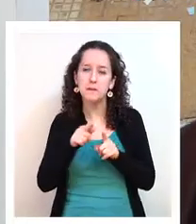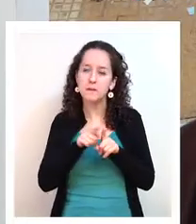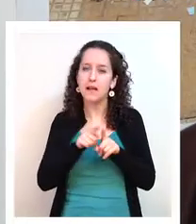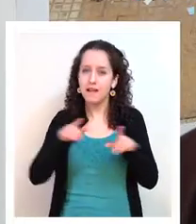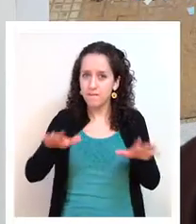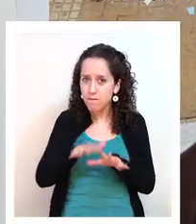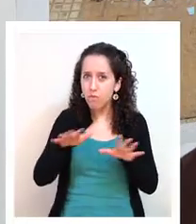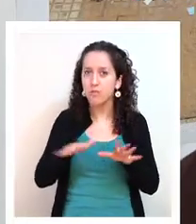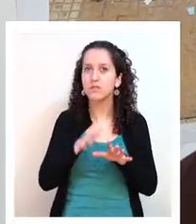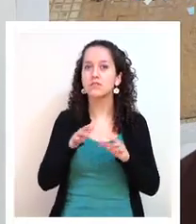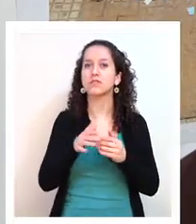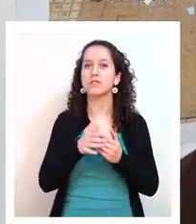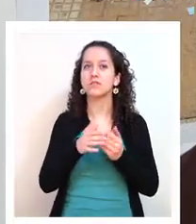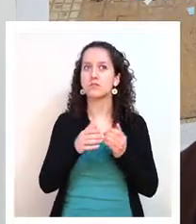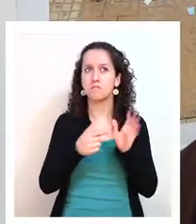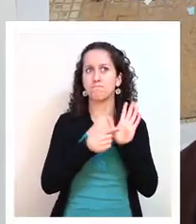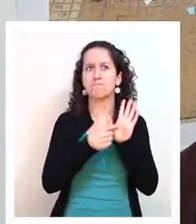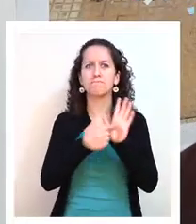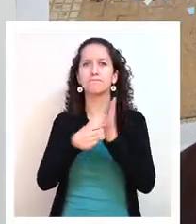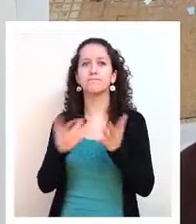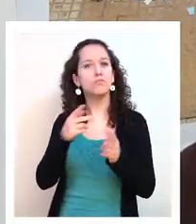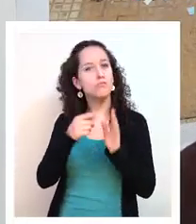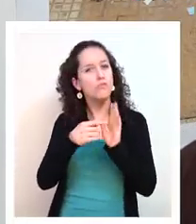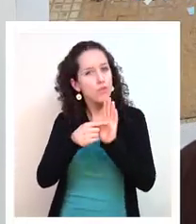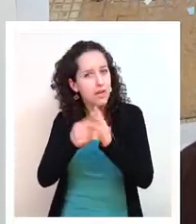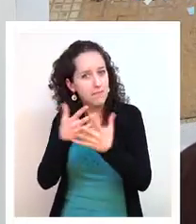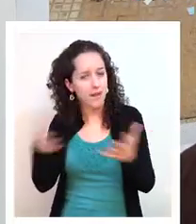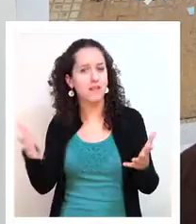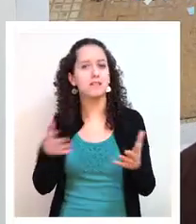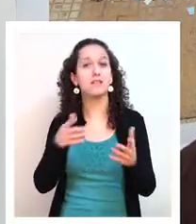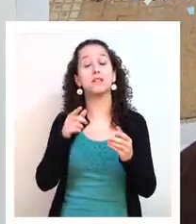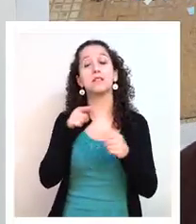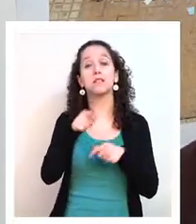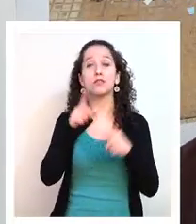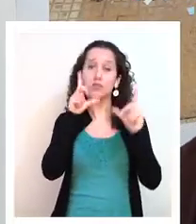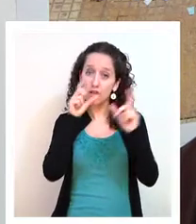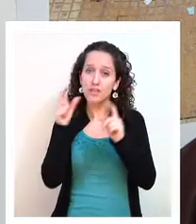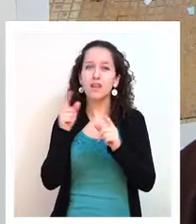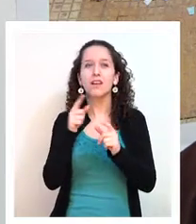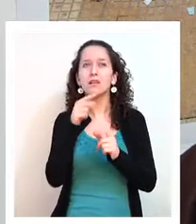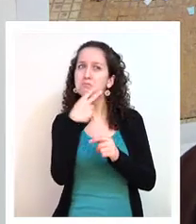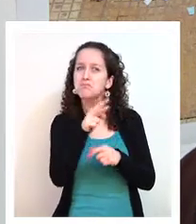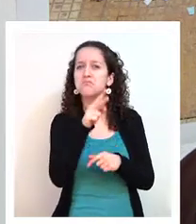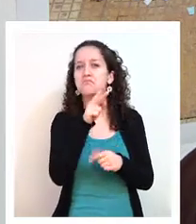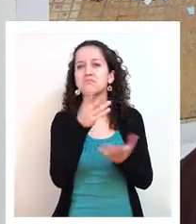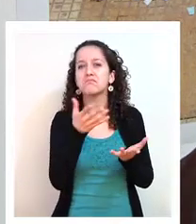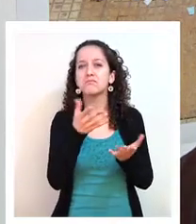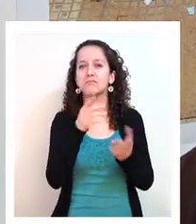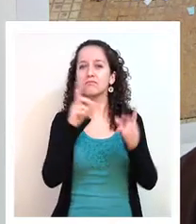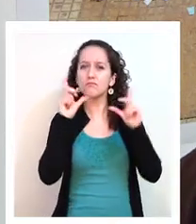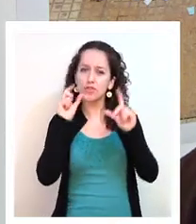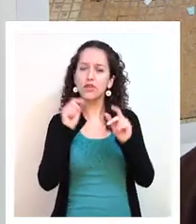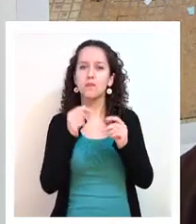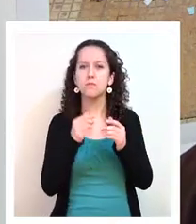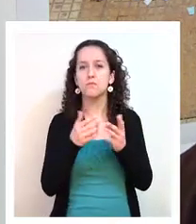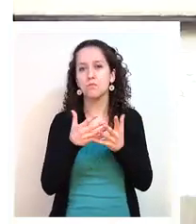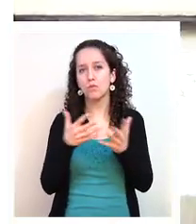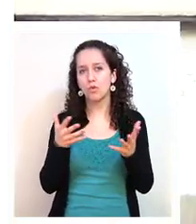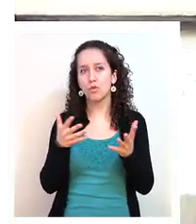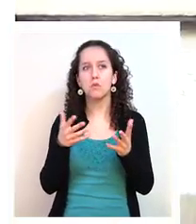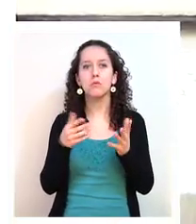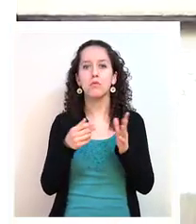hacer un tremendo esfuerzo para hacerse notar. yo creo que la fotografía tiene una de sus cualidades, es ser tremendamente